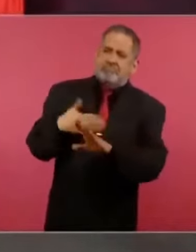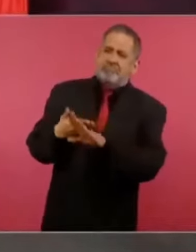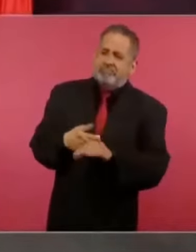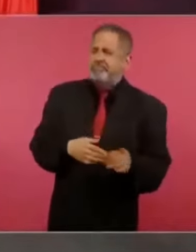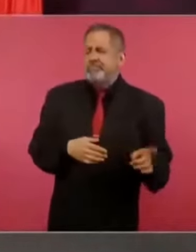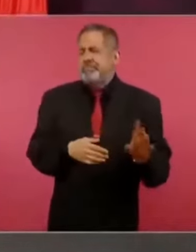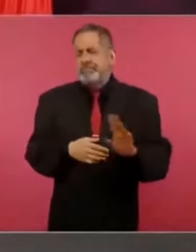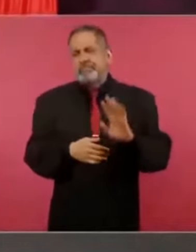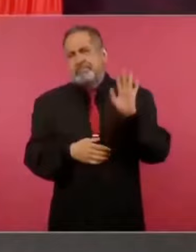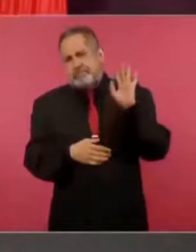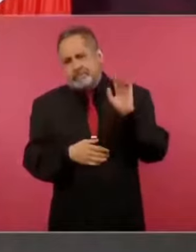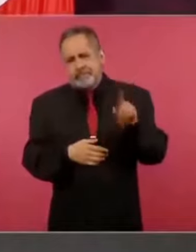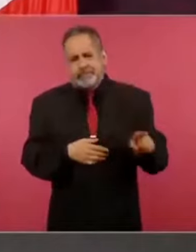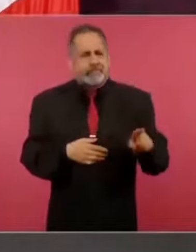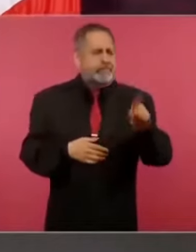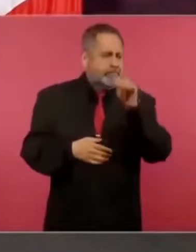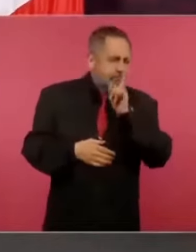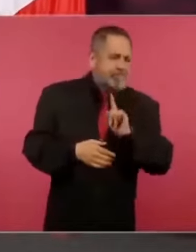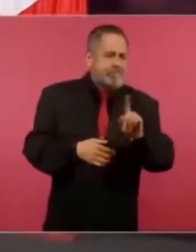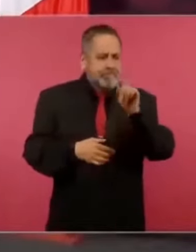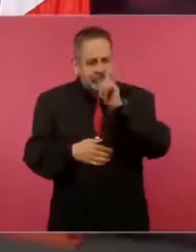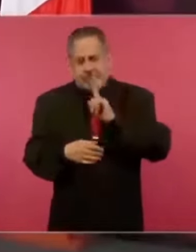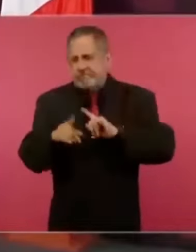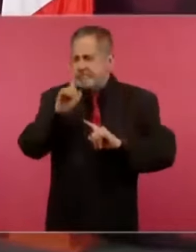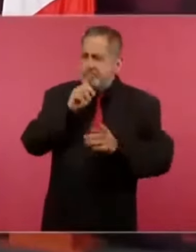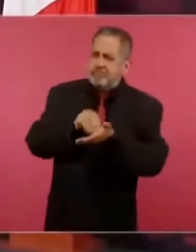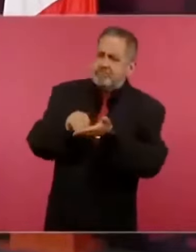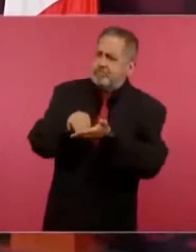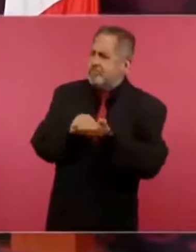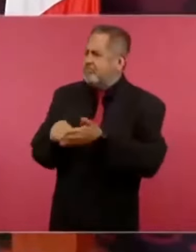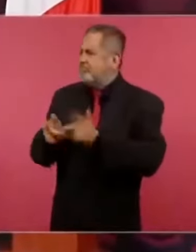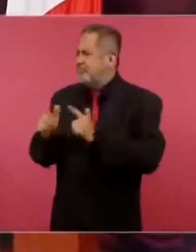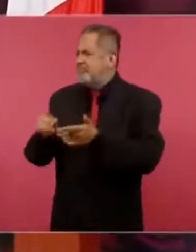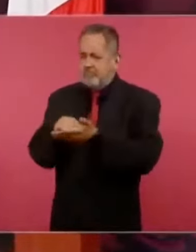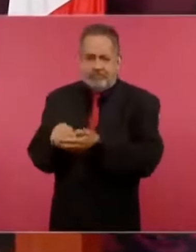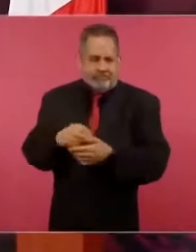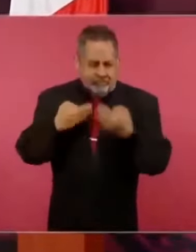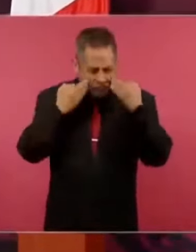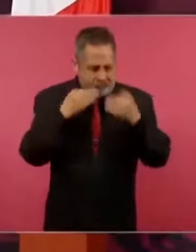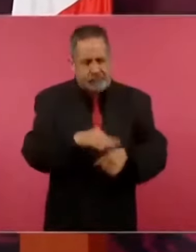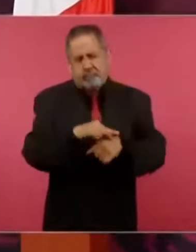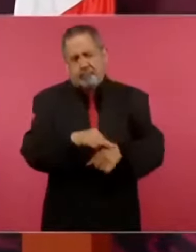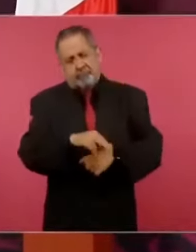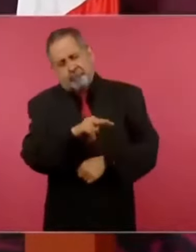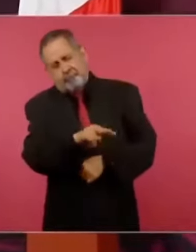pero sí de mentir y calumniar, eso sí me consta.